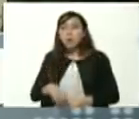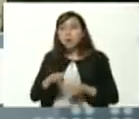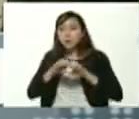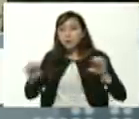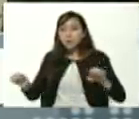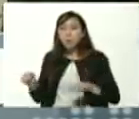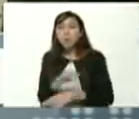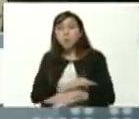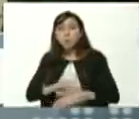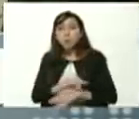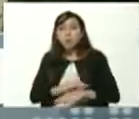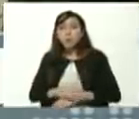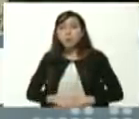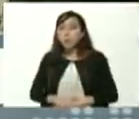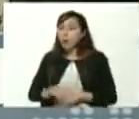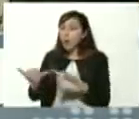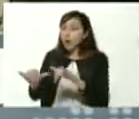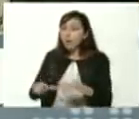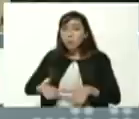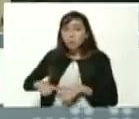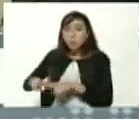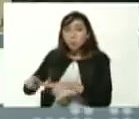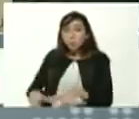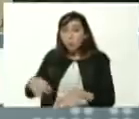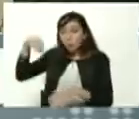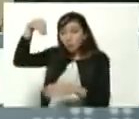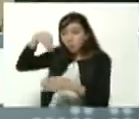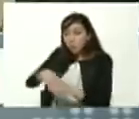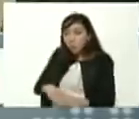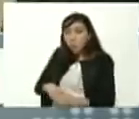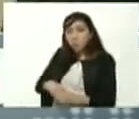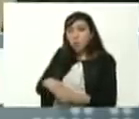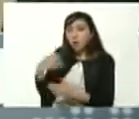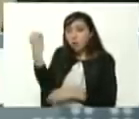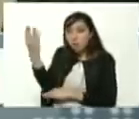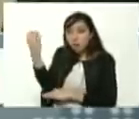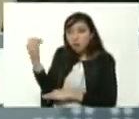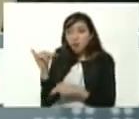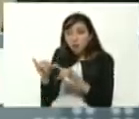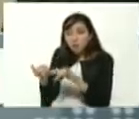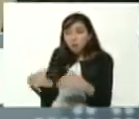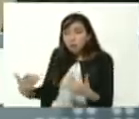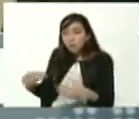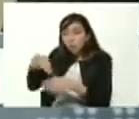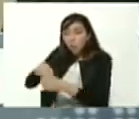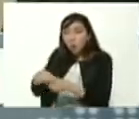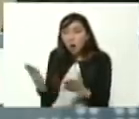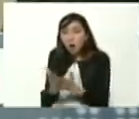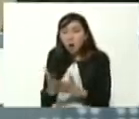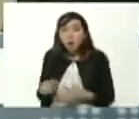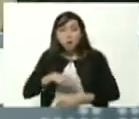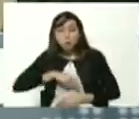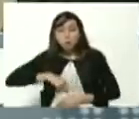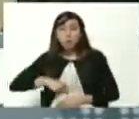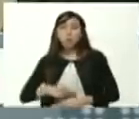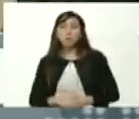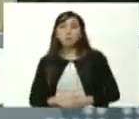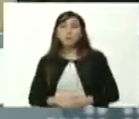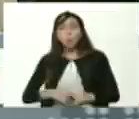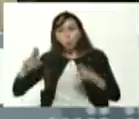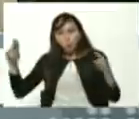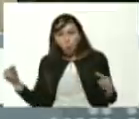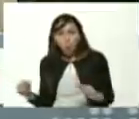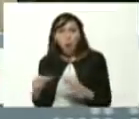que ahí mismo en el auditorio de la unidad educativa Andrés Eloy Blanco tuvimos un